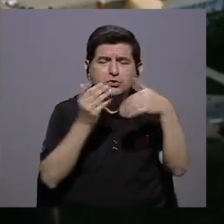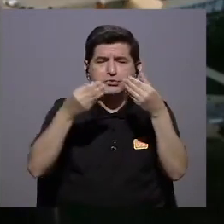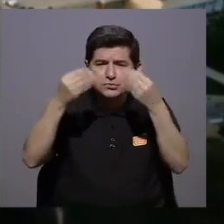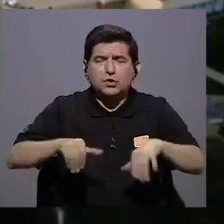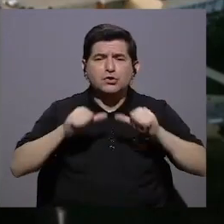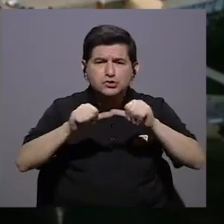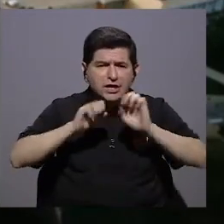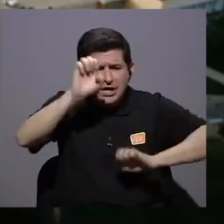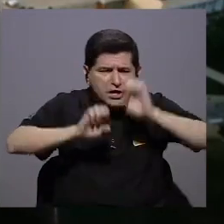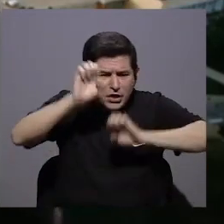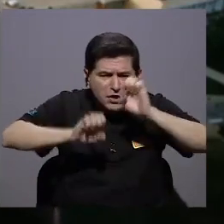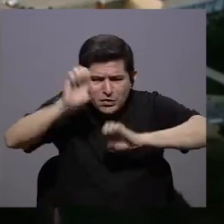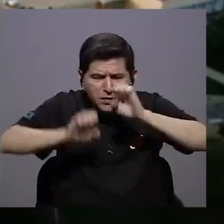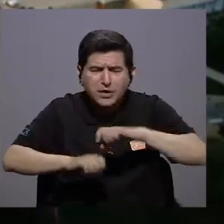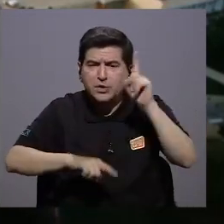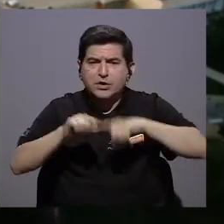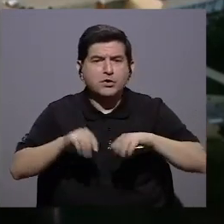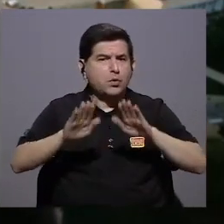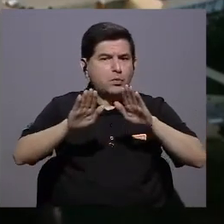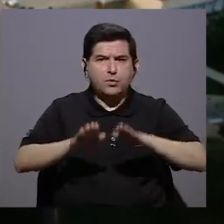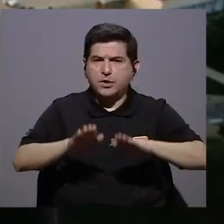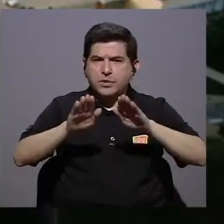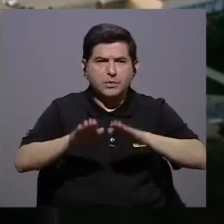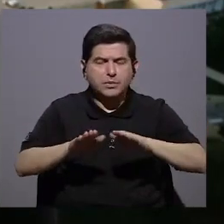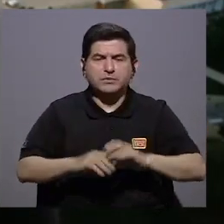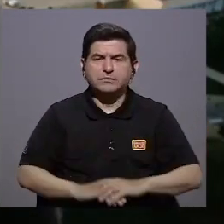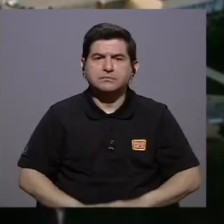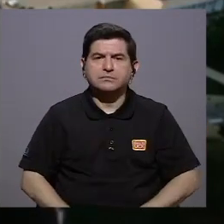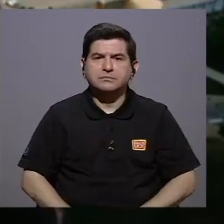tenemos que seguir evaluando no se pueden relajar